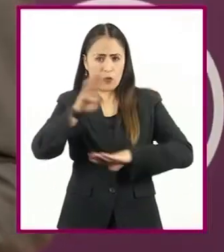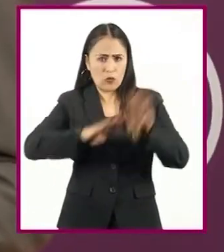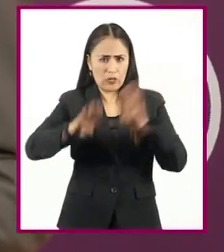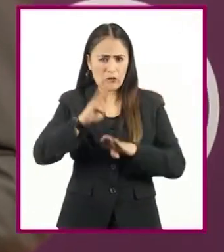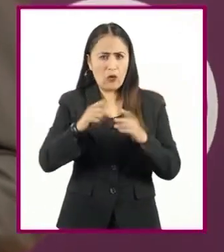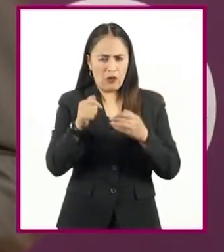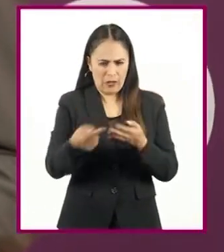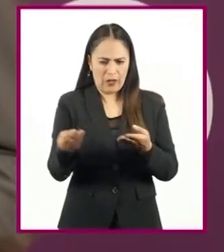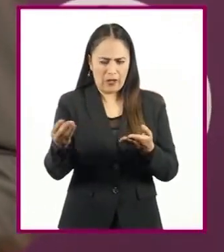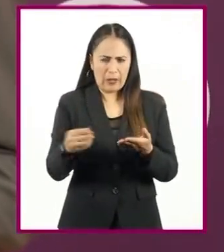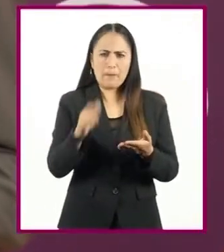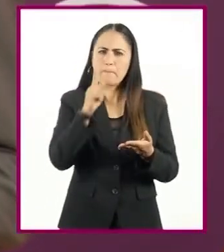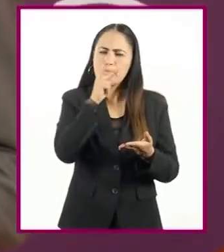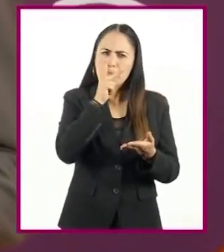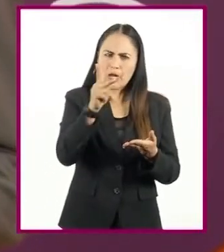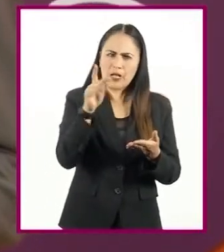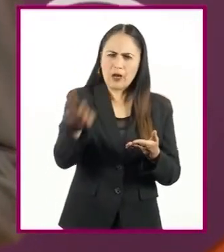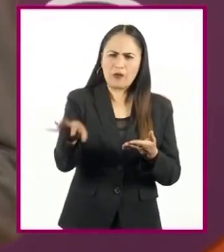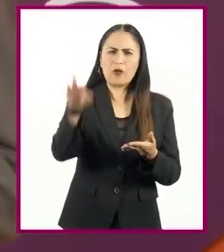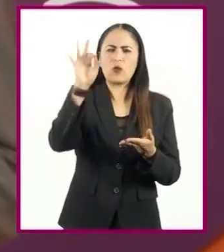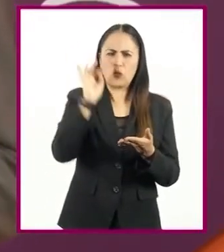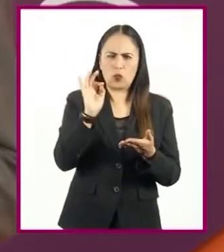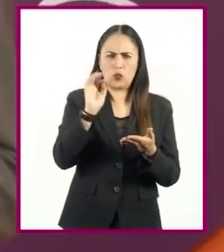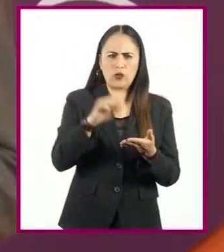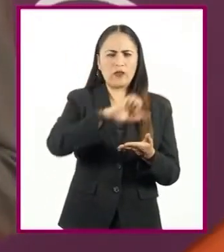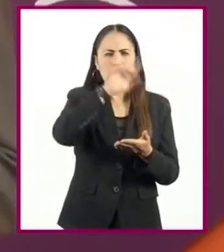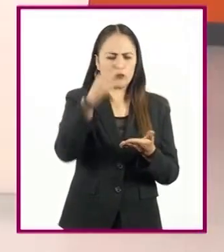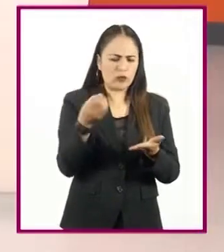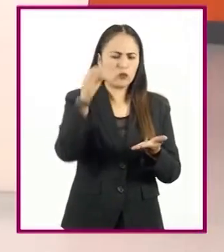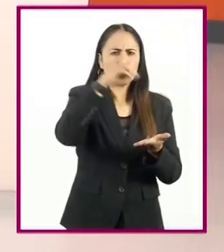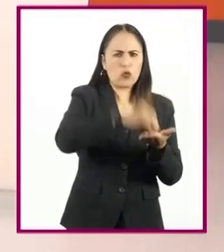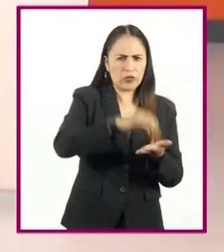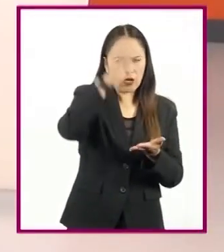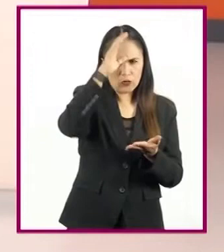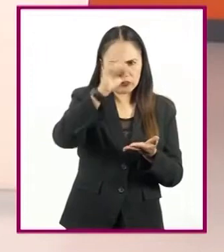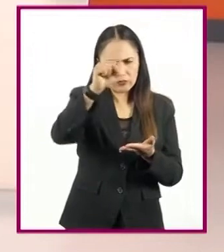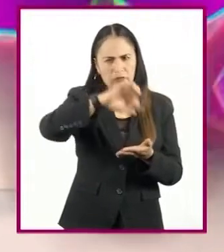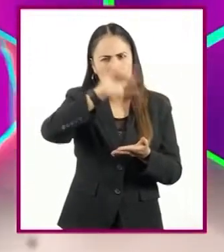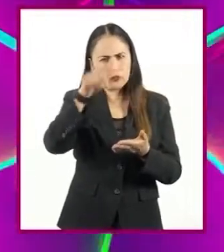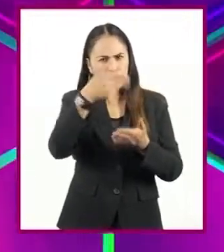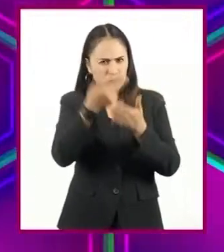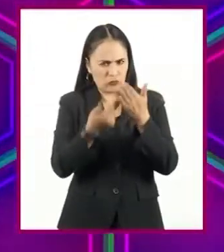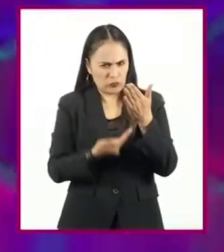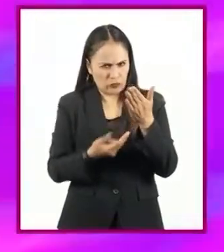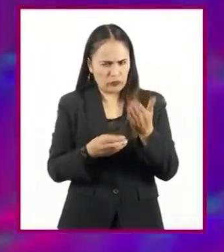definan e ilustren la palabra que seleccionaremos al final de la sesión. ¡Comenzamos!